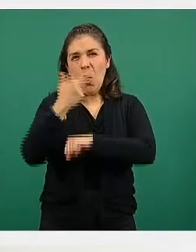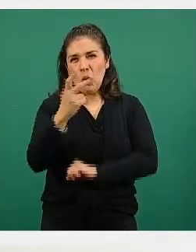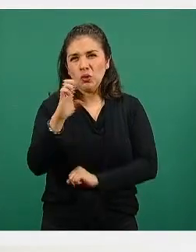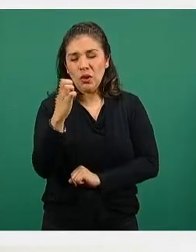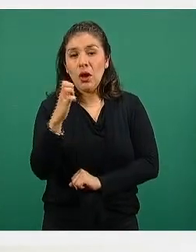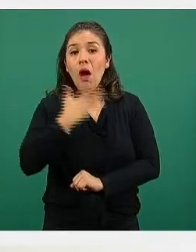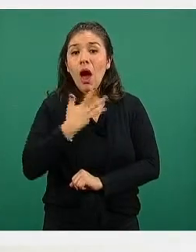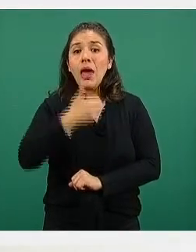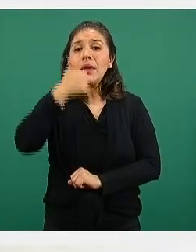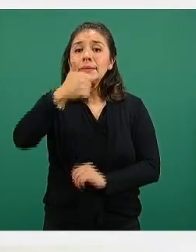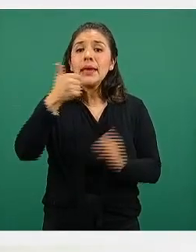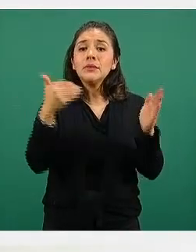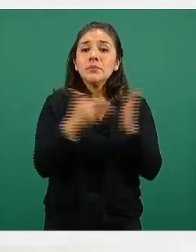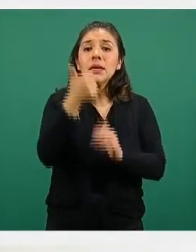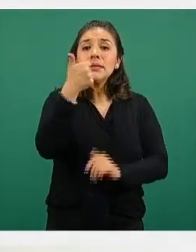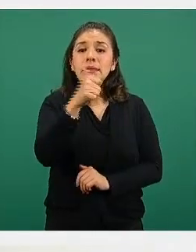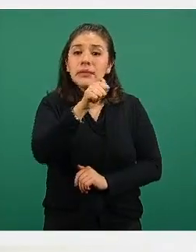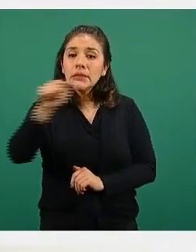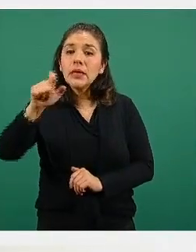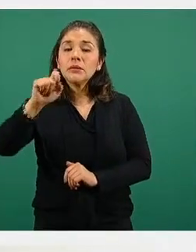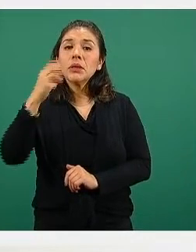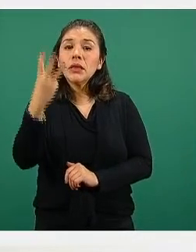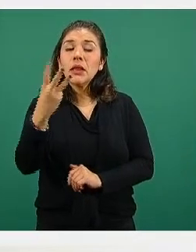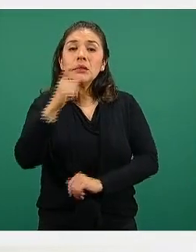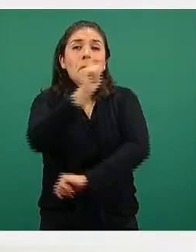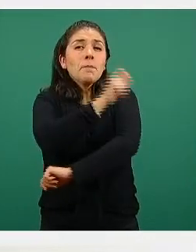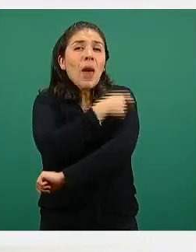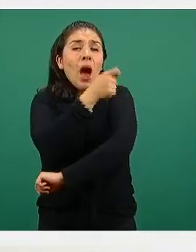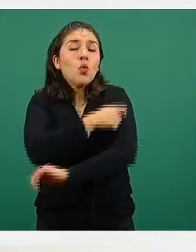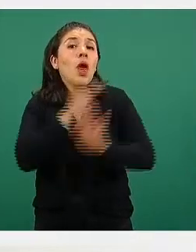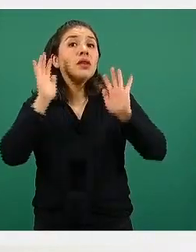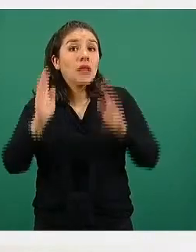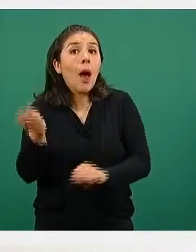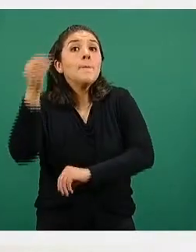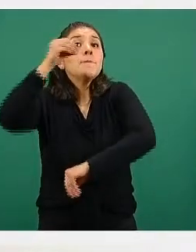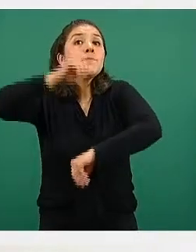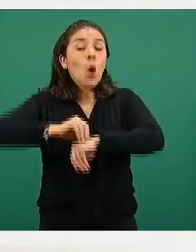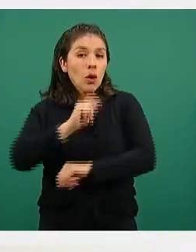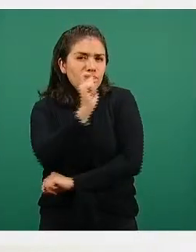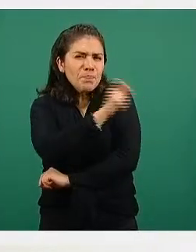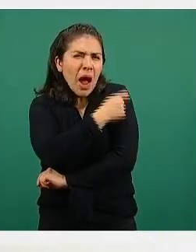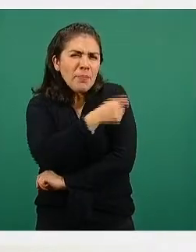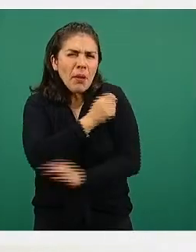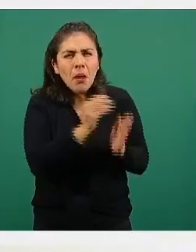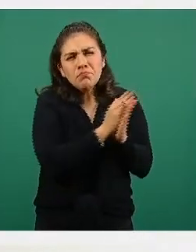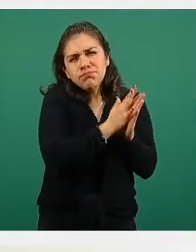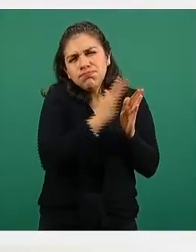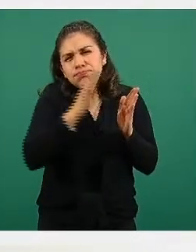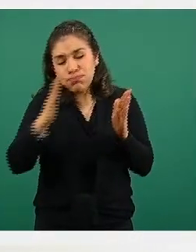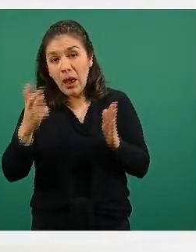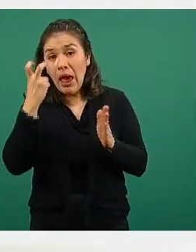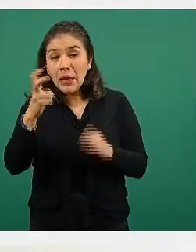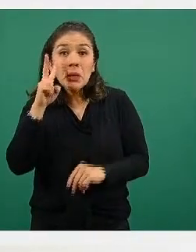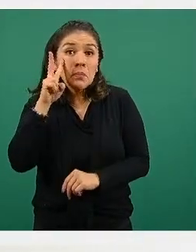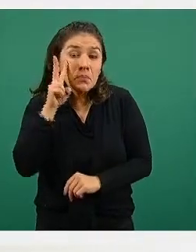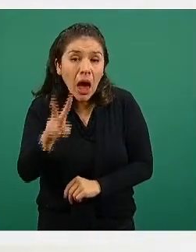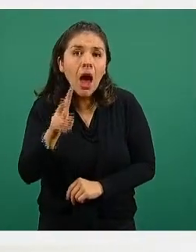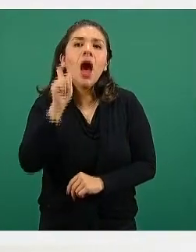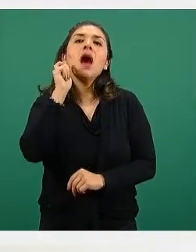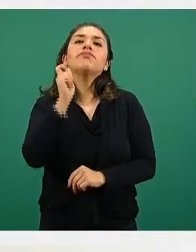6 mil 623 son las dosis que se aplicaron en ese periodo y podemos ver que es